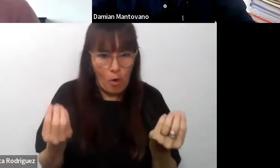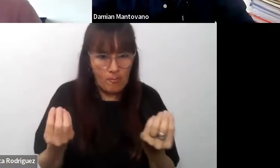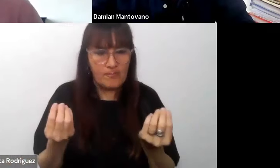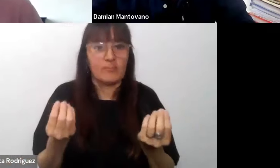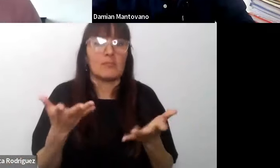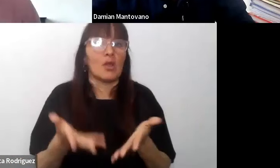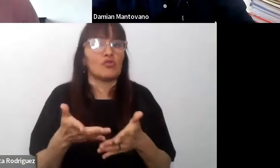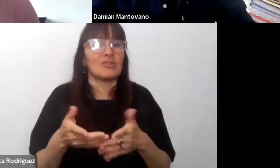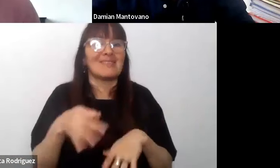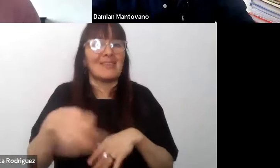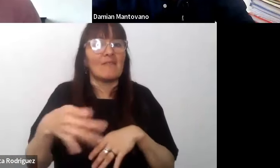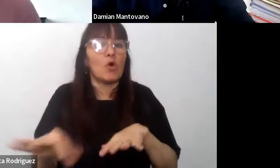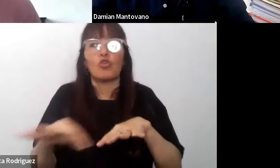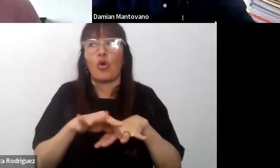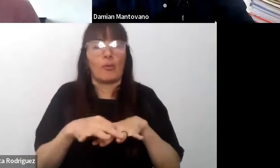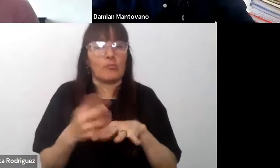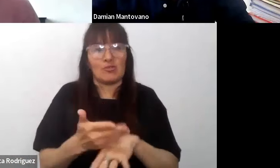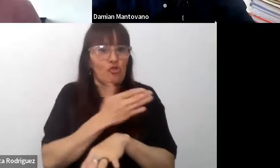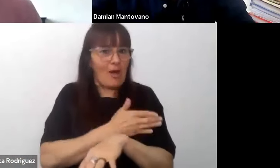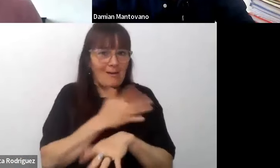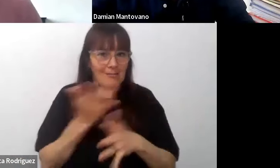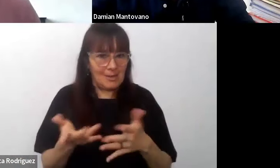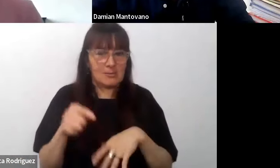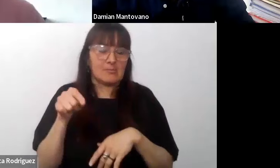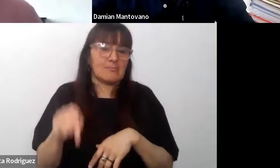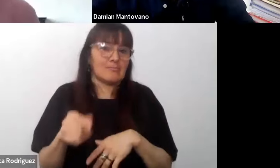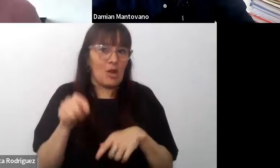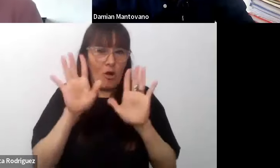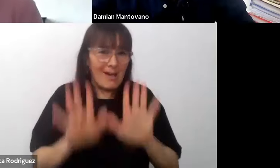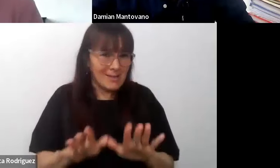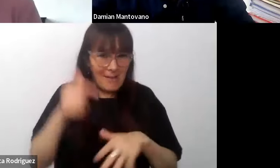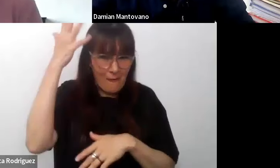claro y por el momento eso no está en todo caso en Francia y para terminar